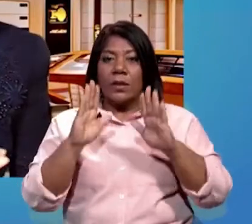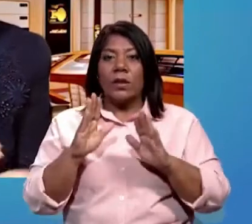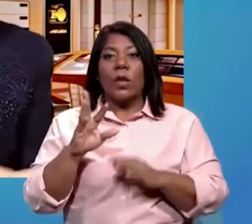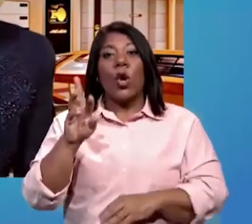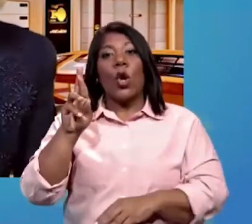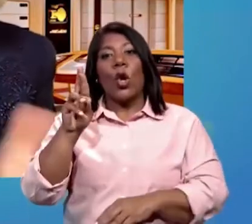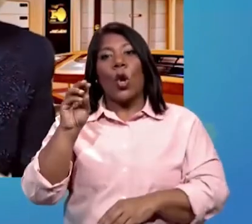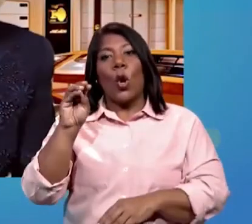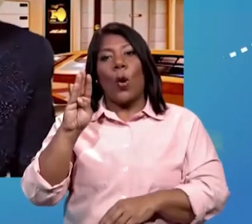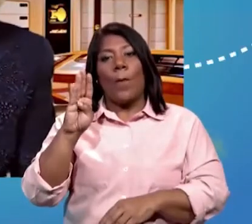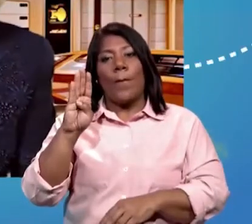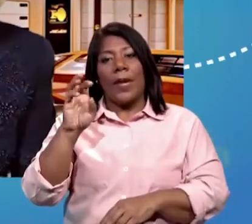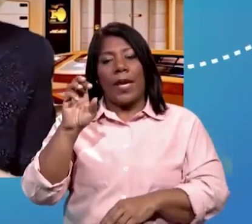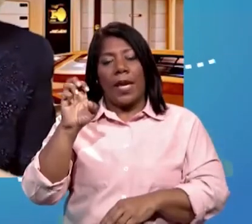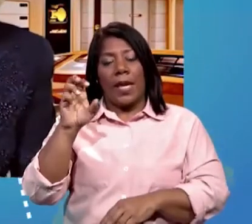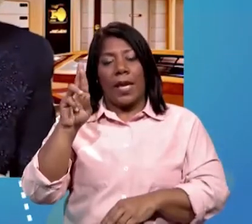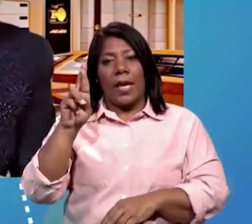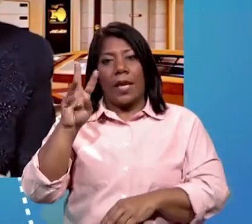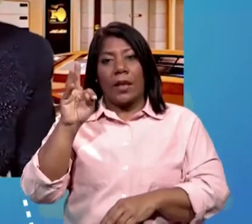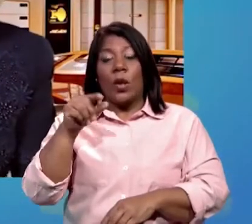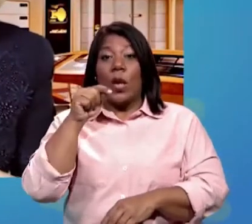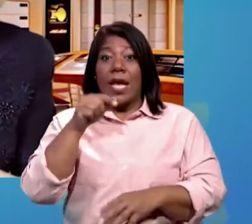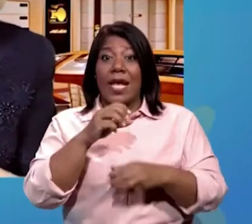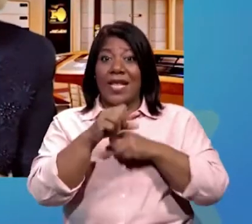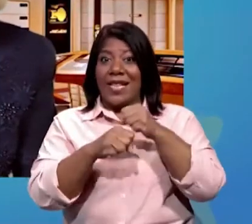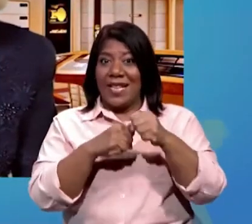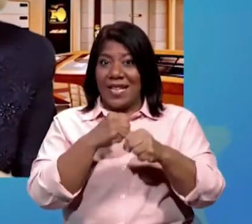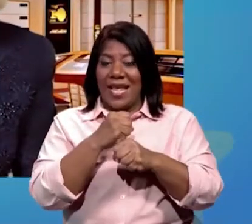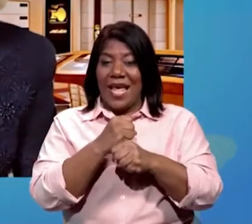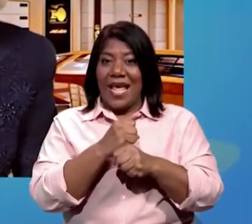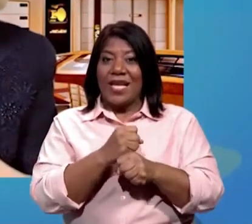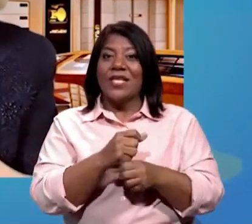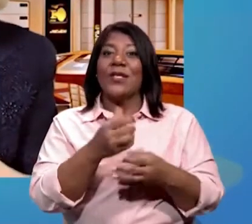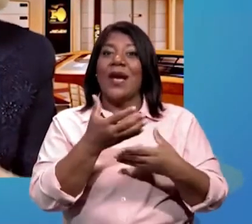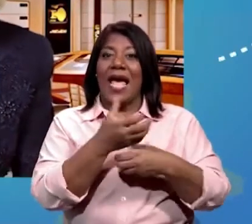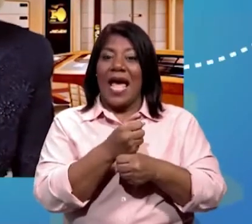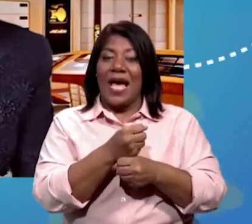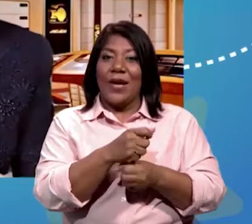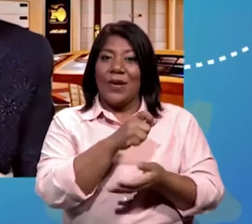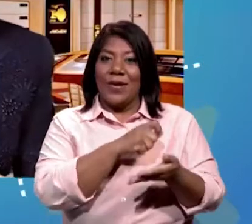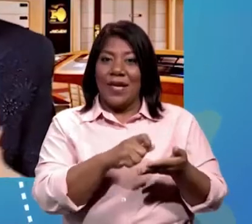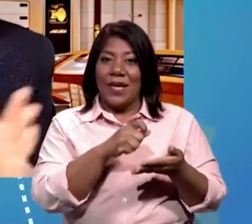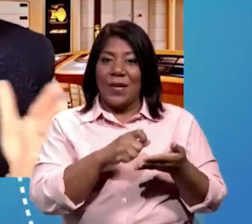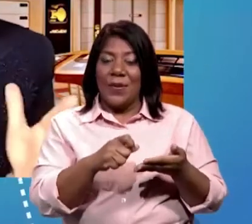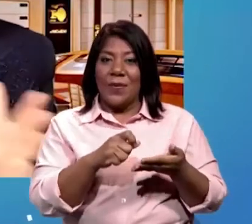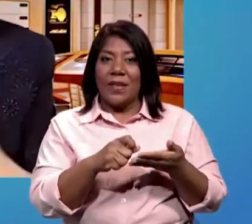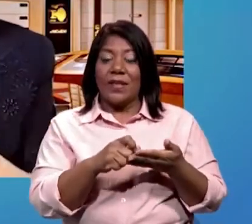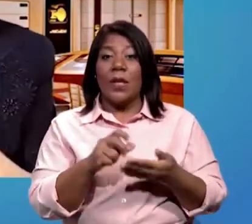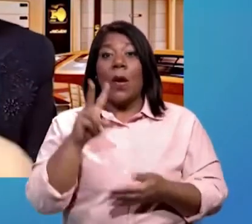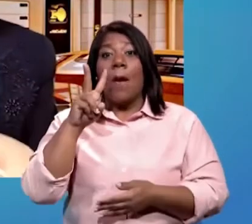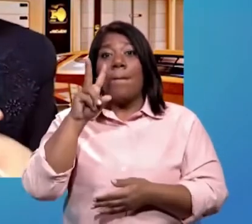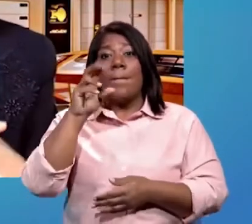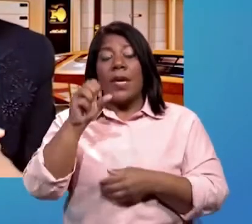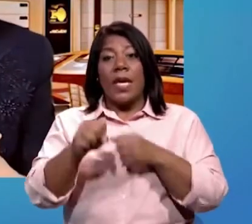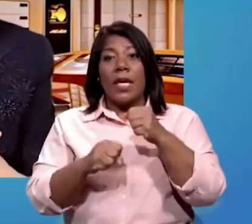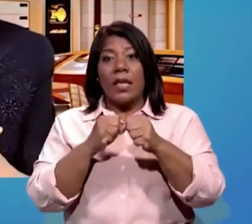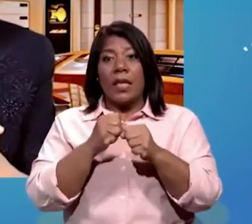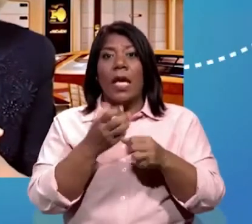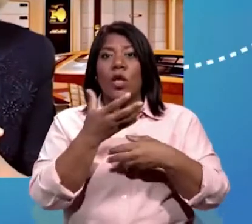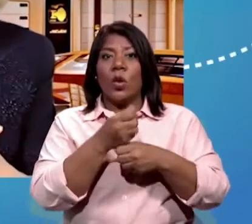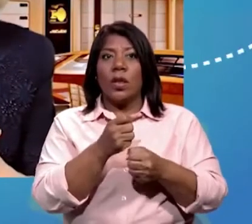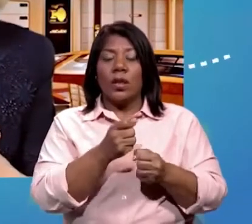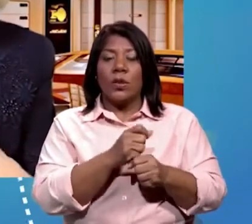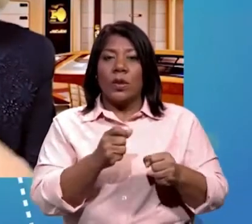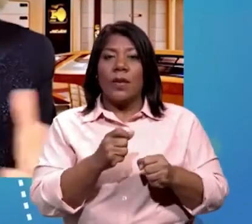Camino. Este año es la continuación, 20 años después. Deseo agradecerle a la profesora